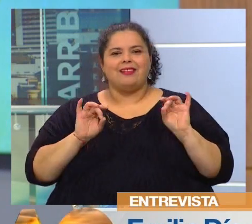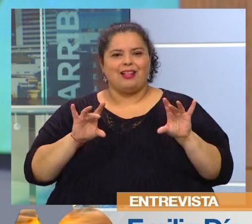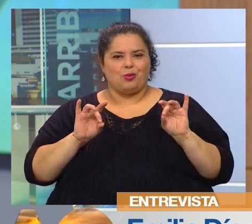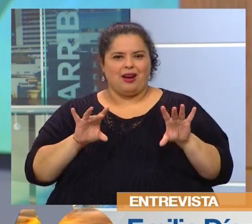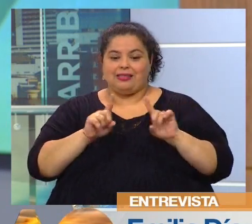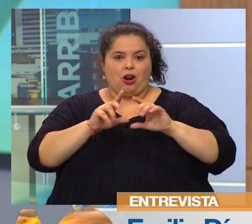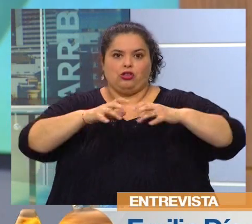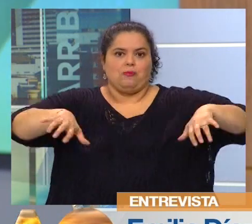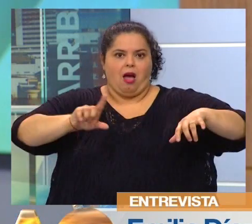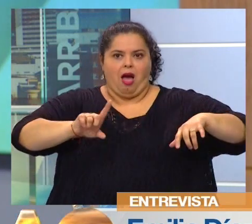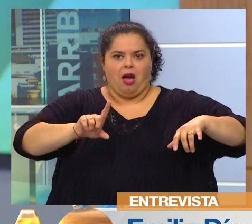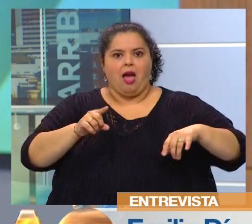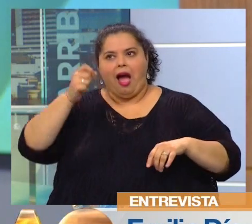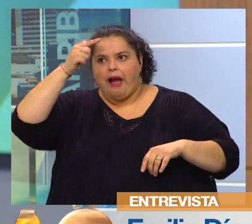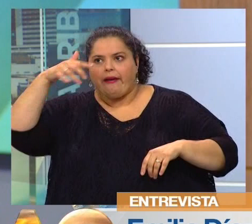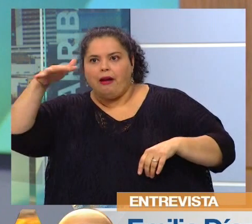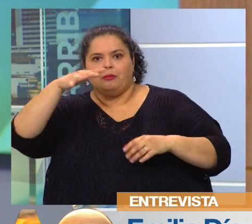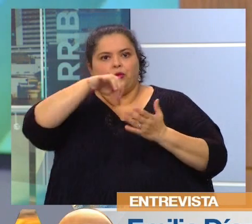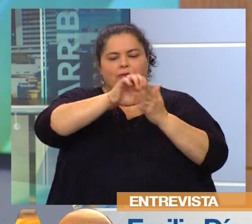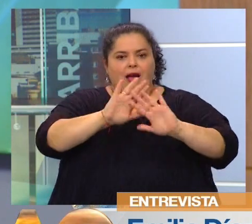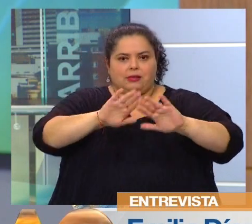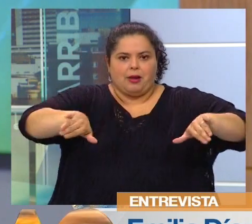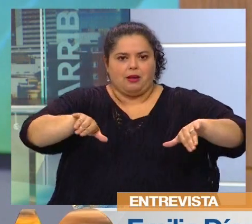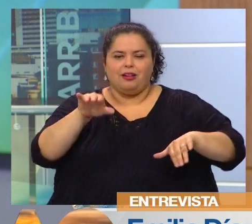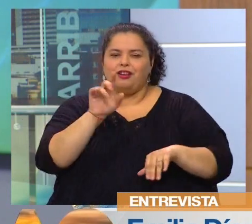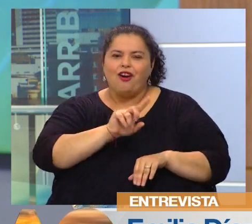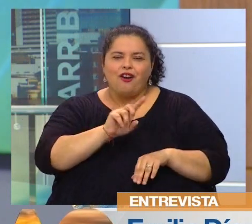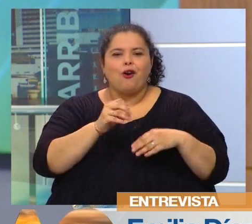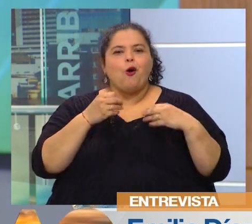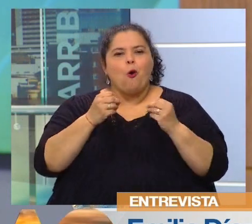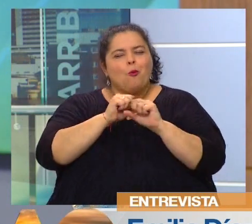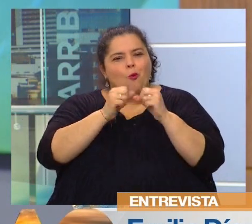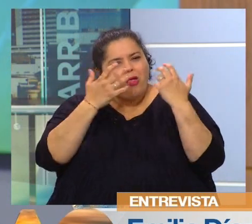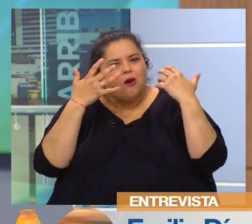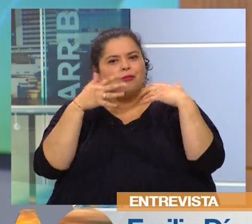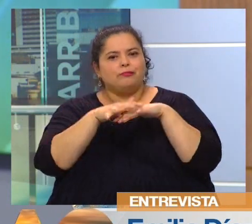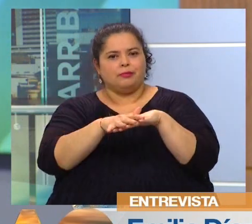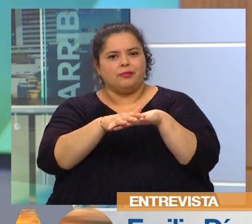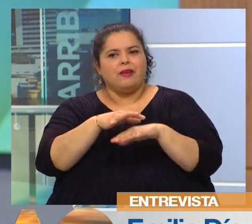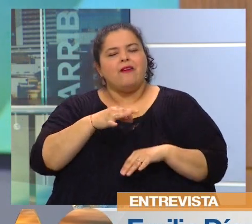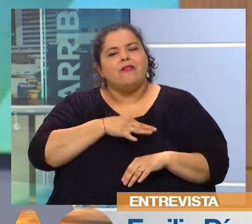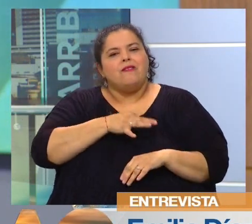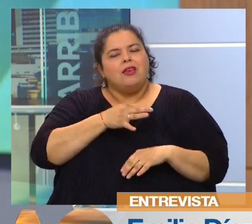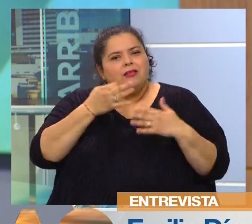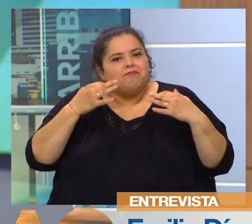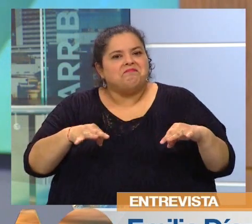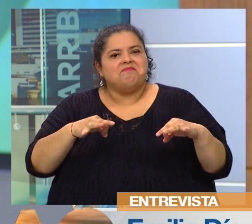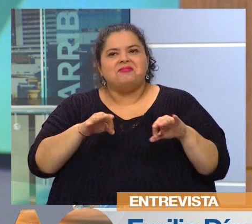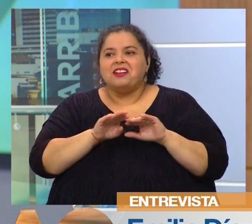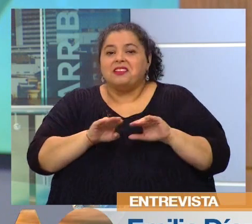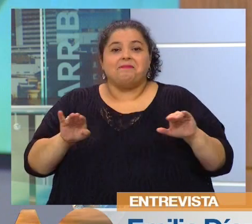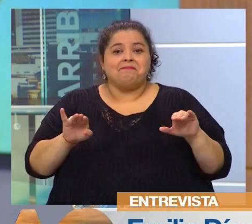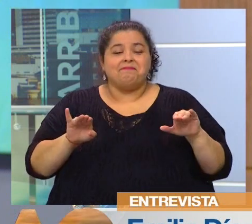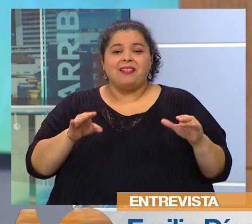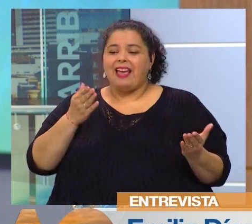dividirla también, es decir, bueno, está, campo, ciudad, sino que, ¿cómo puedo vivir en forma armoñosa en la